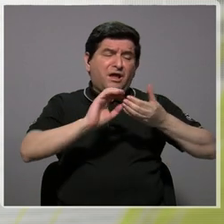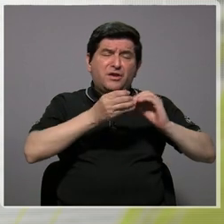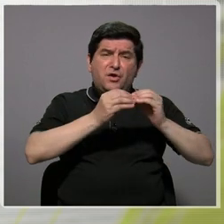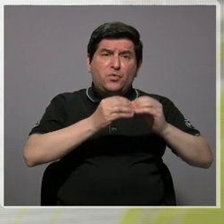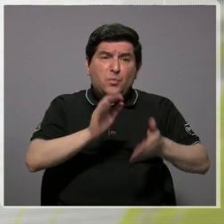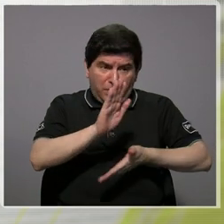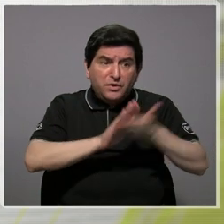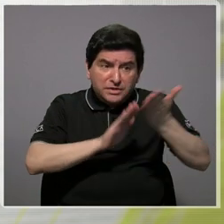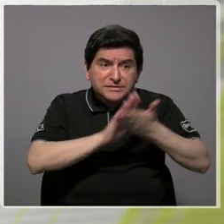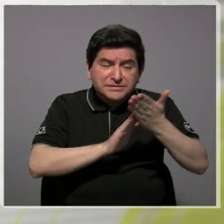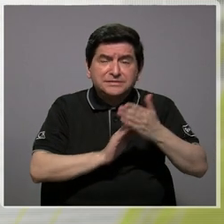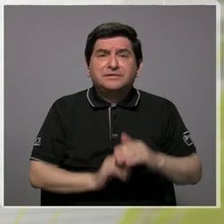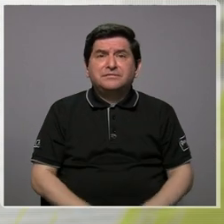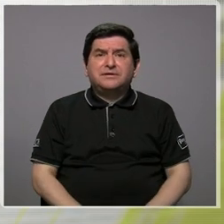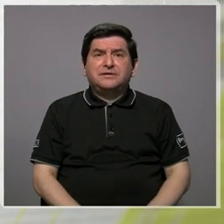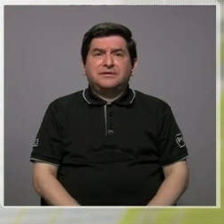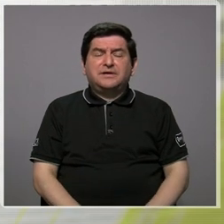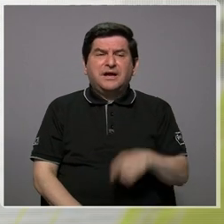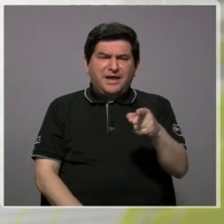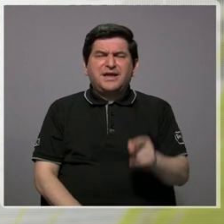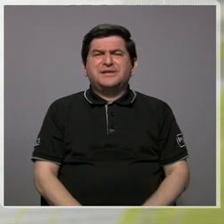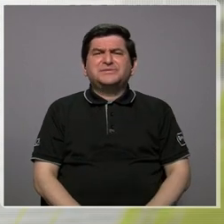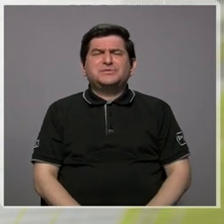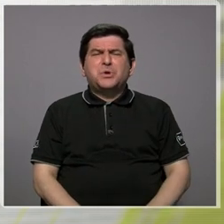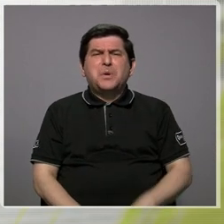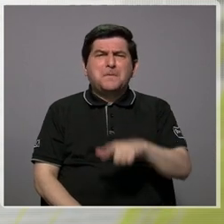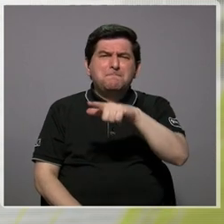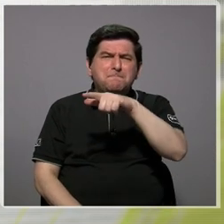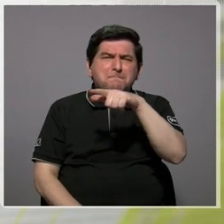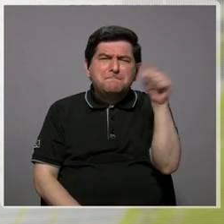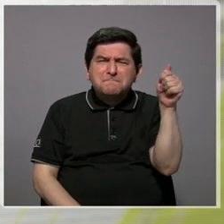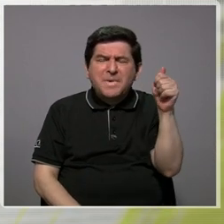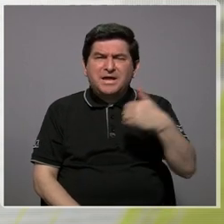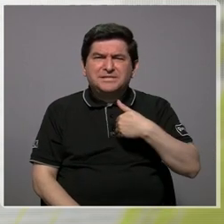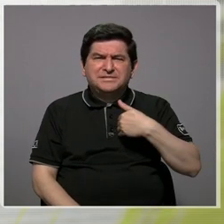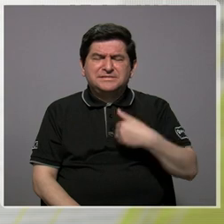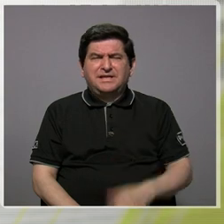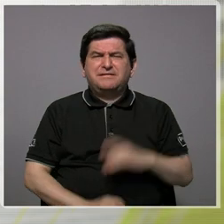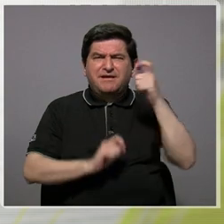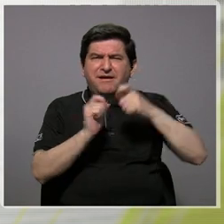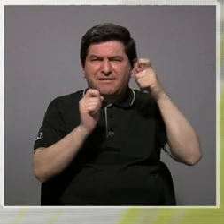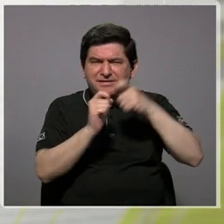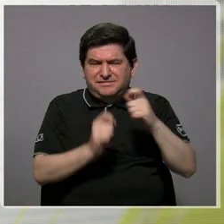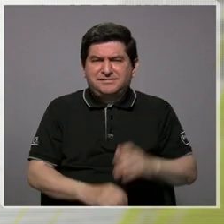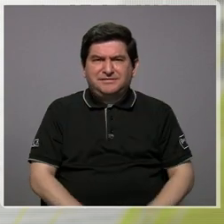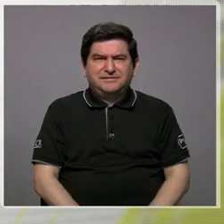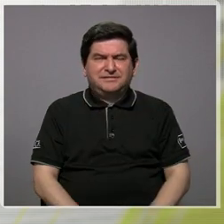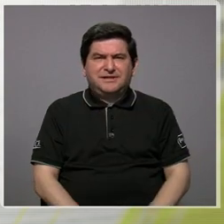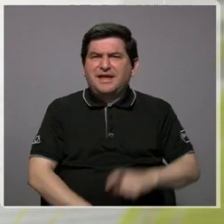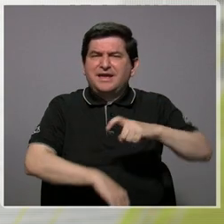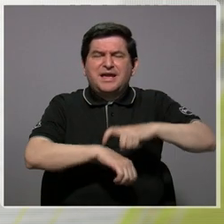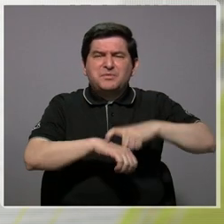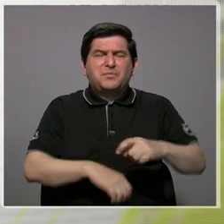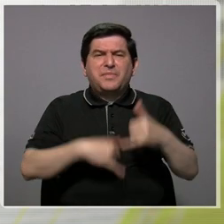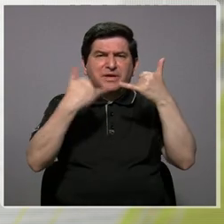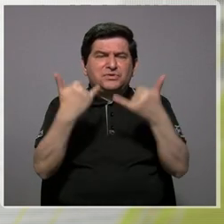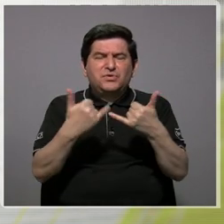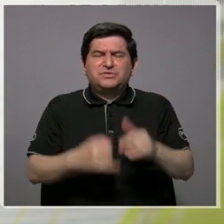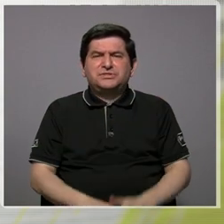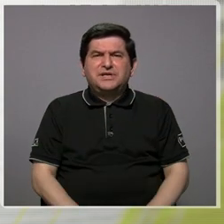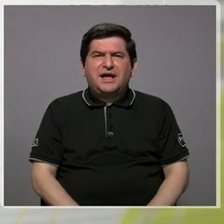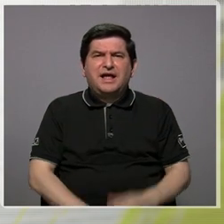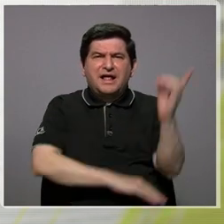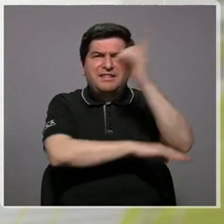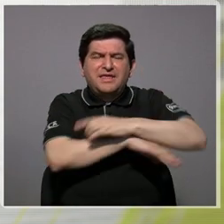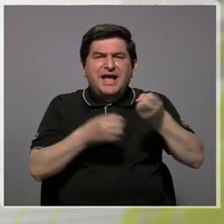se va a hacer el agua de tal y tal hora. ¿Eso más o menos en qué mes tiene la fecha? ¿Cuándo se fue esa cantidad de